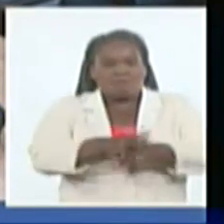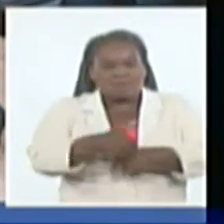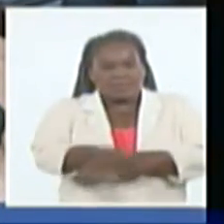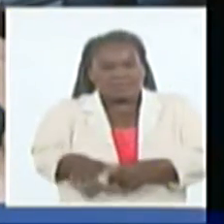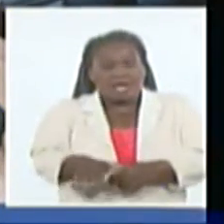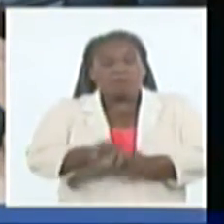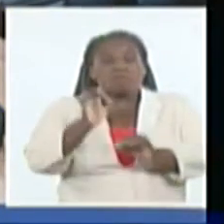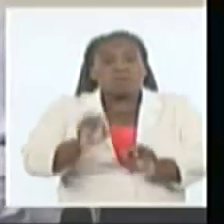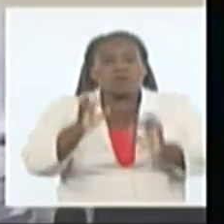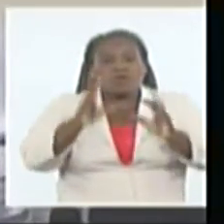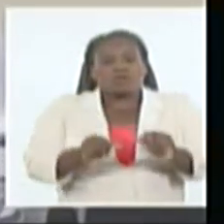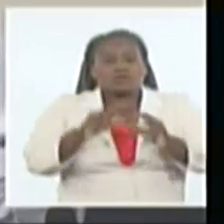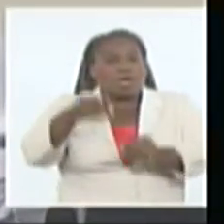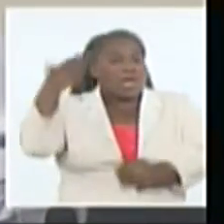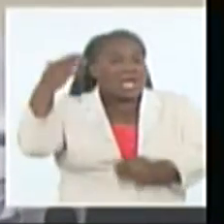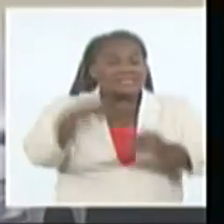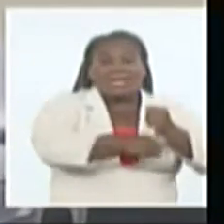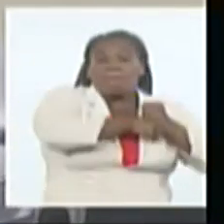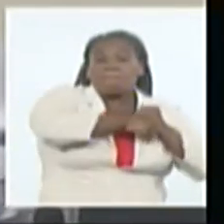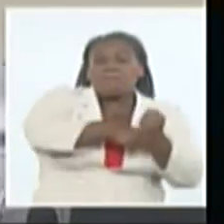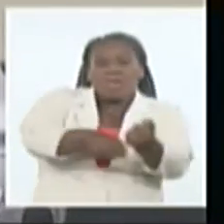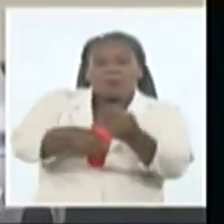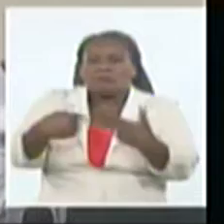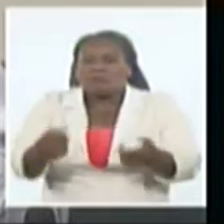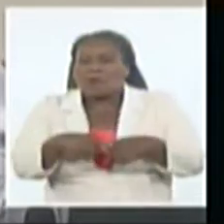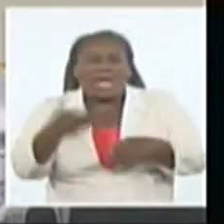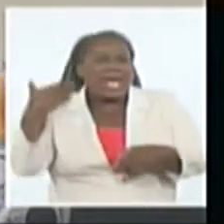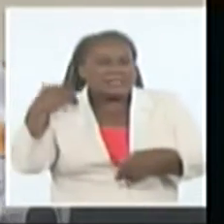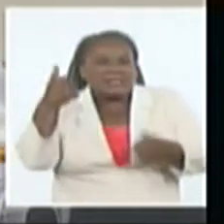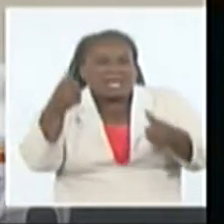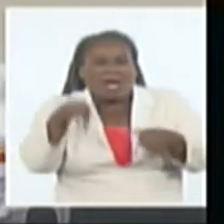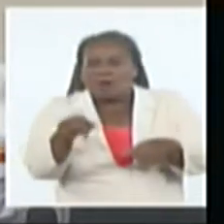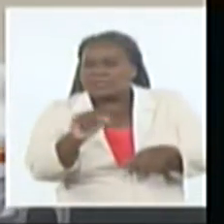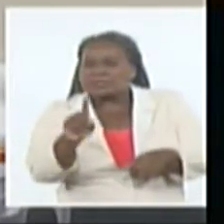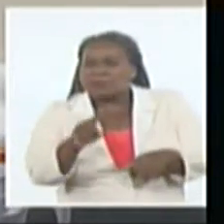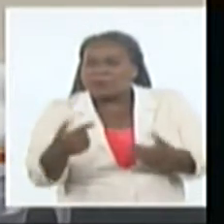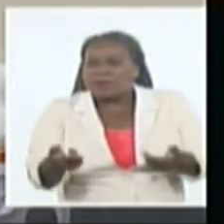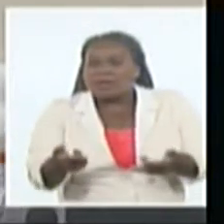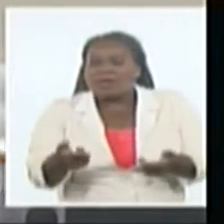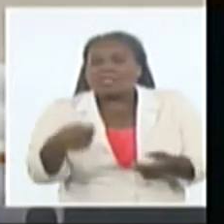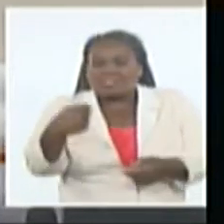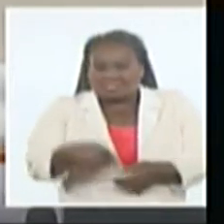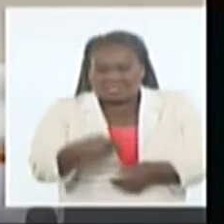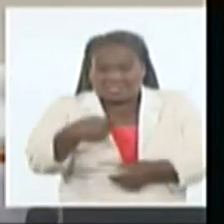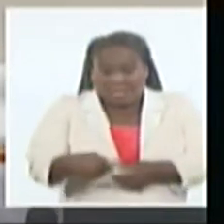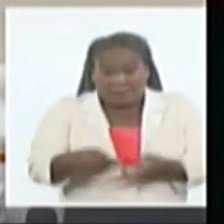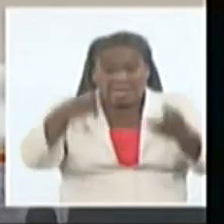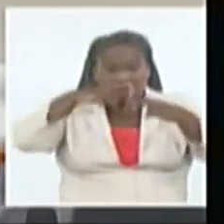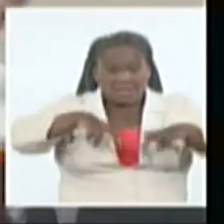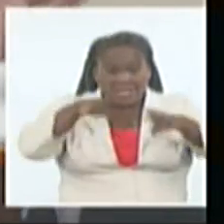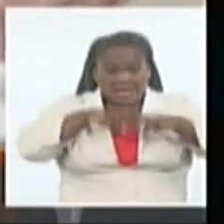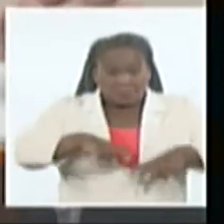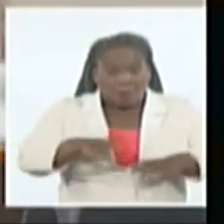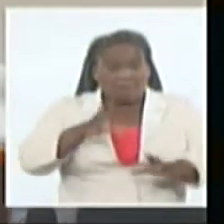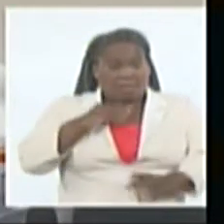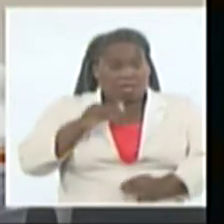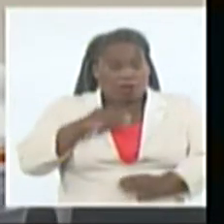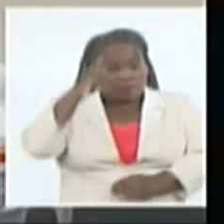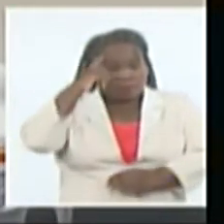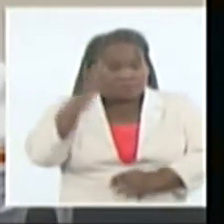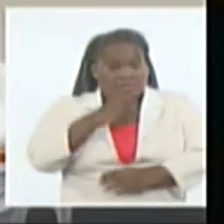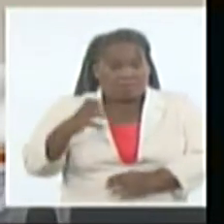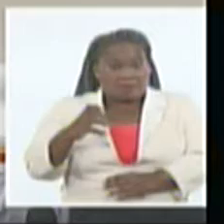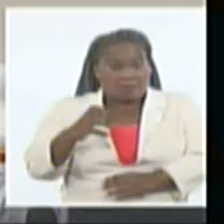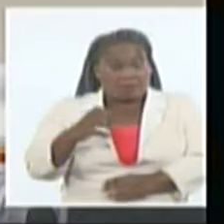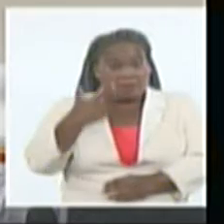del béisbol. Yo creo que hay que revisar incluso, desde una investigación pedagógica, desde una investigación científica, las mejores experiencias